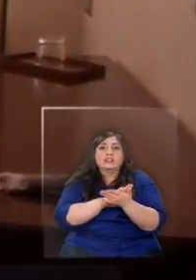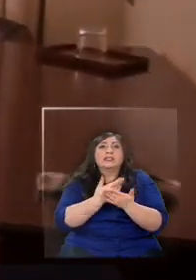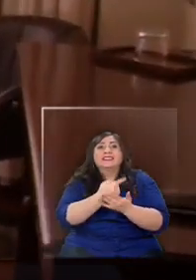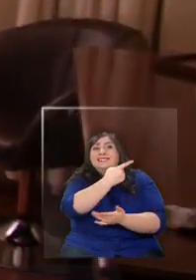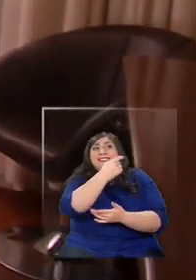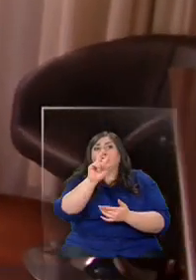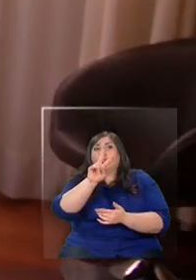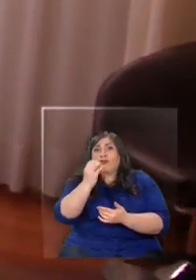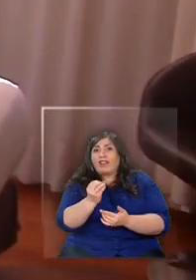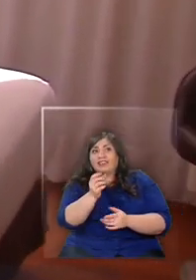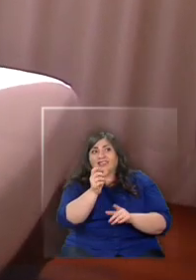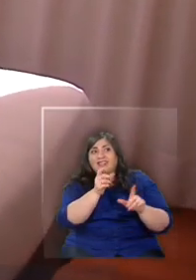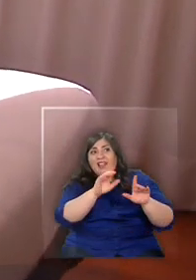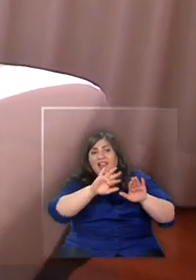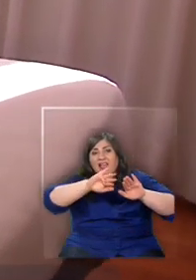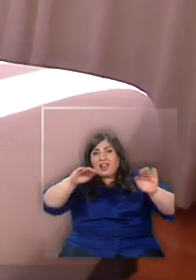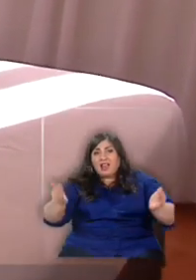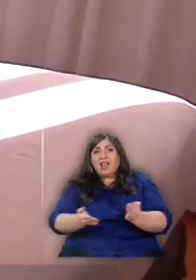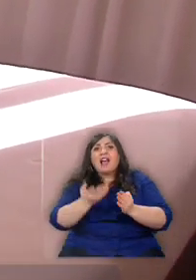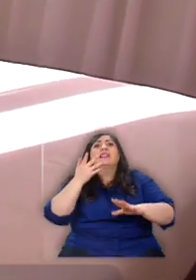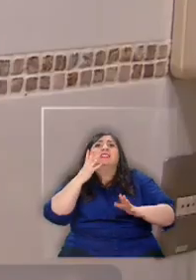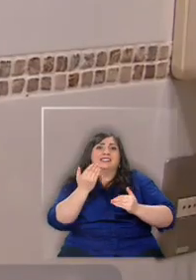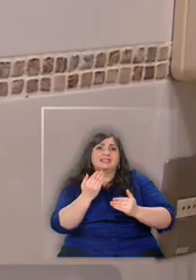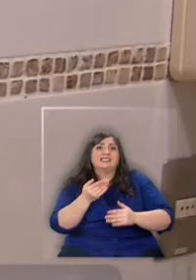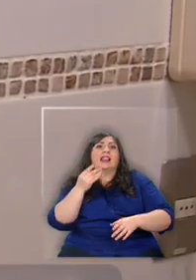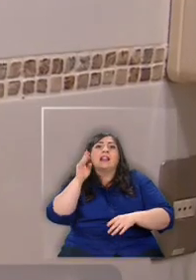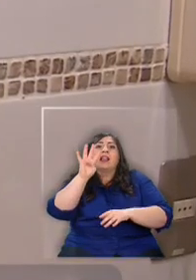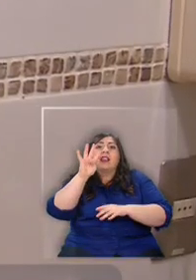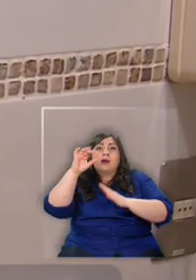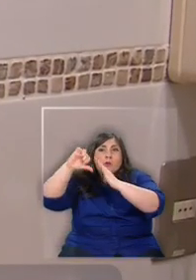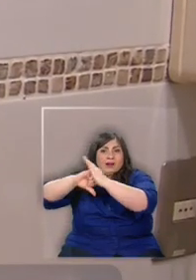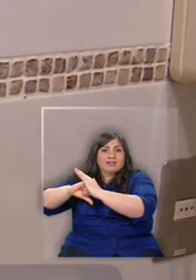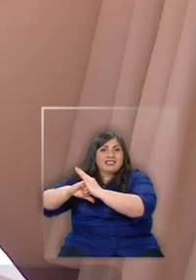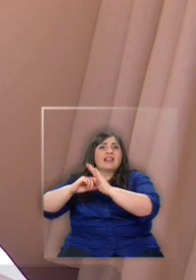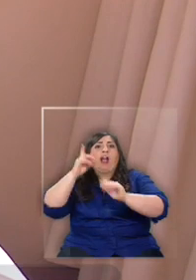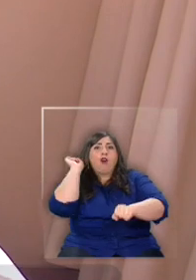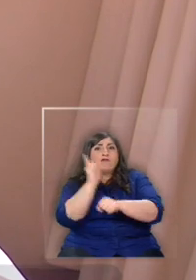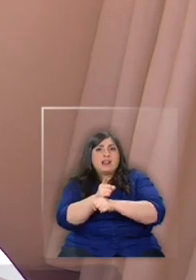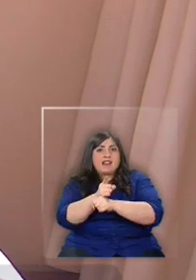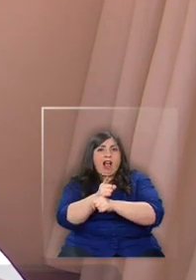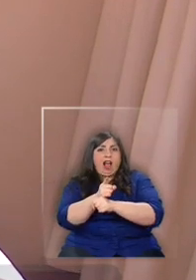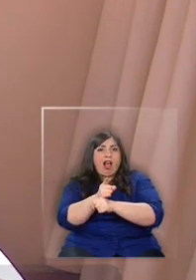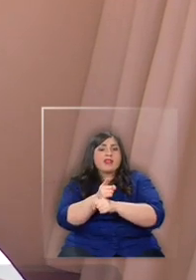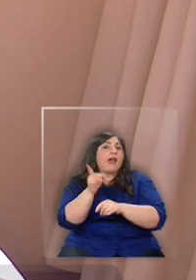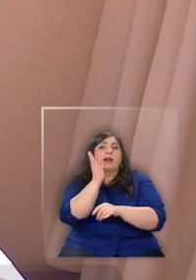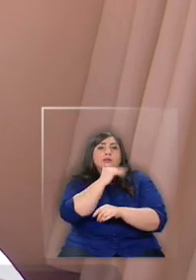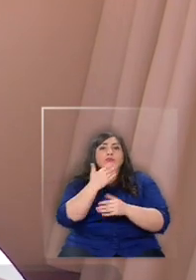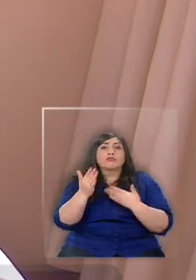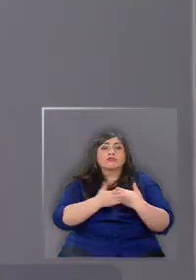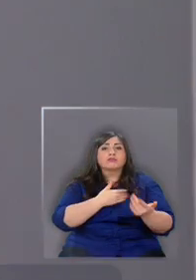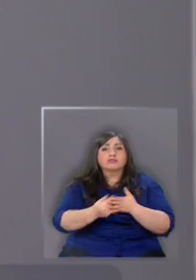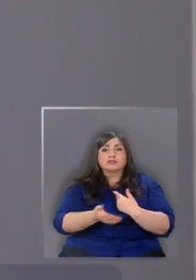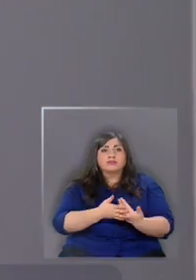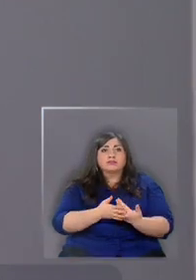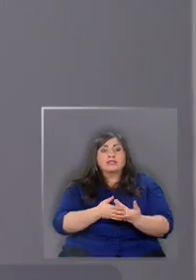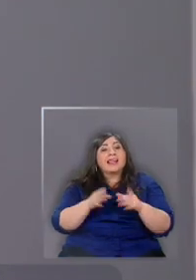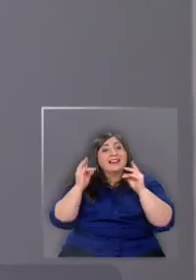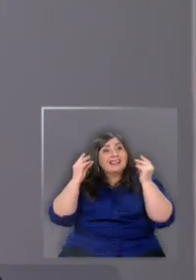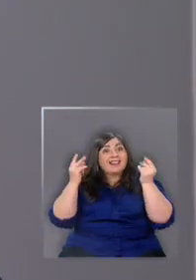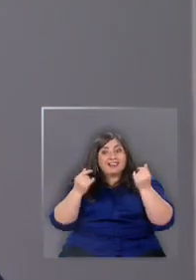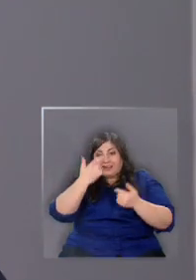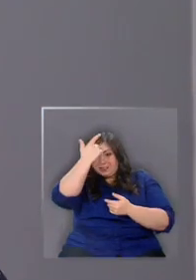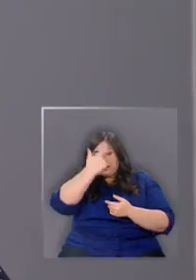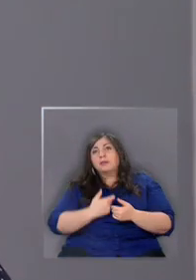recibirán a aquellos pacientes que requieren hacer cuarentena obligada y no tienen dónde realizarla. Por lo tanto la idea es que este paciente sea lo más